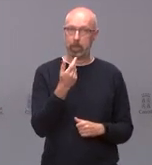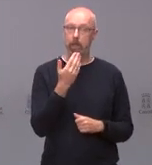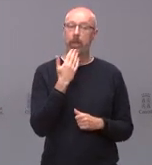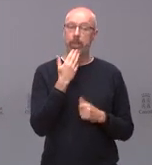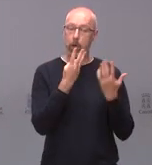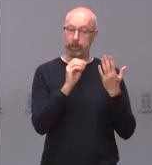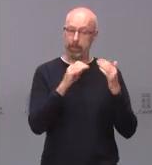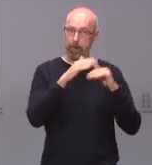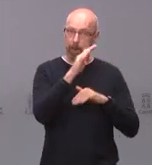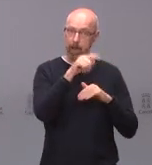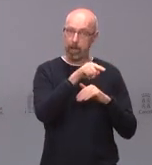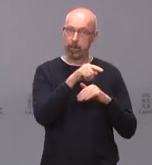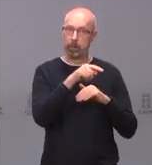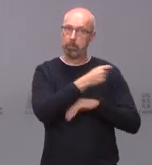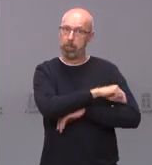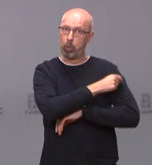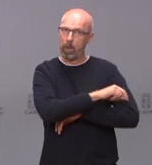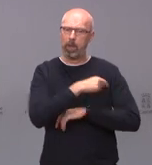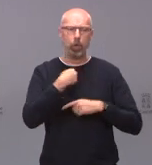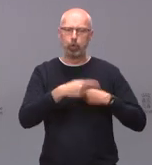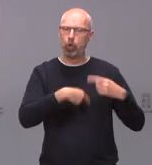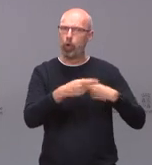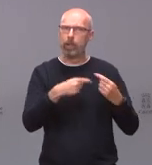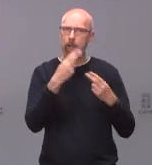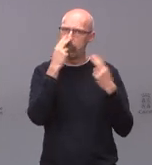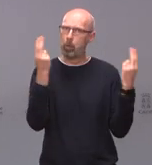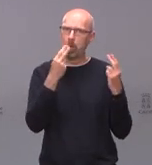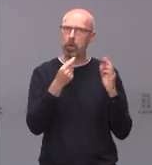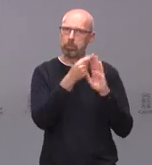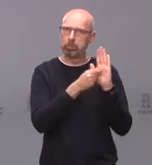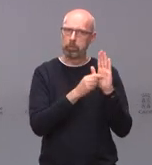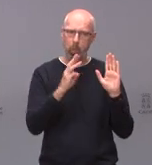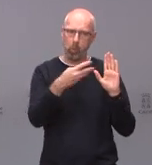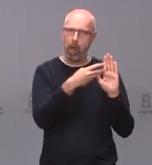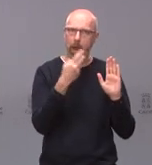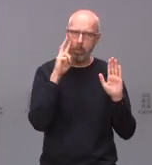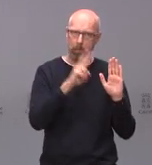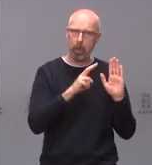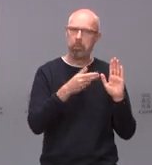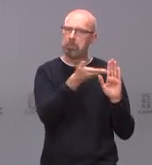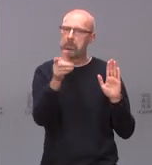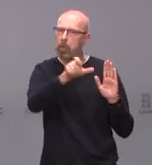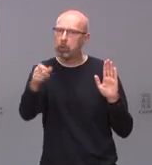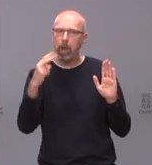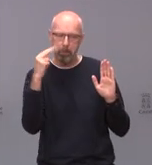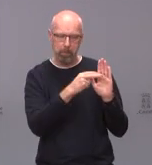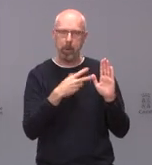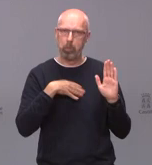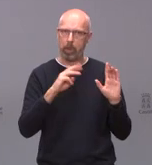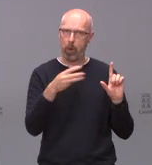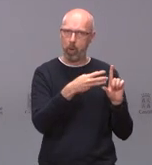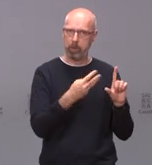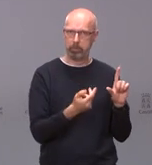80 años que está vacunada se publica todos los días se publica a diario está en la página cualquier ciudadano puede entrar hoy y ver qué